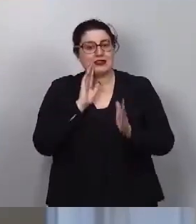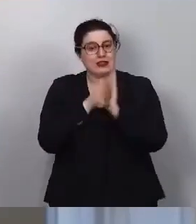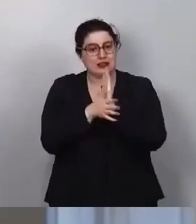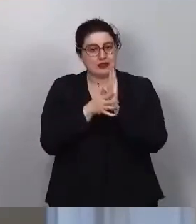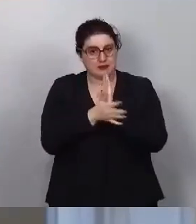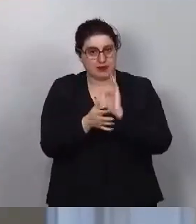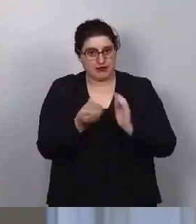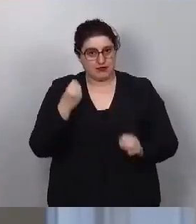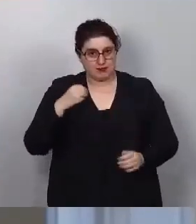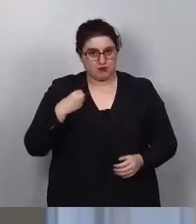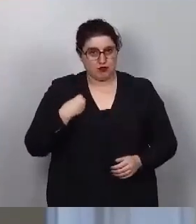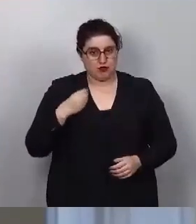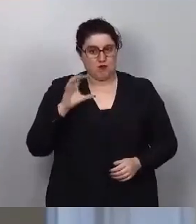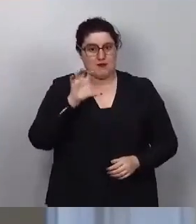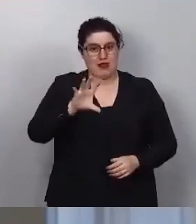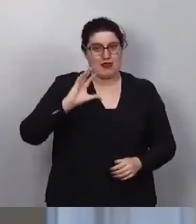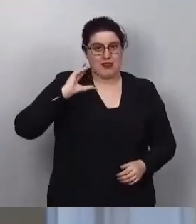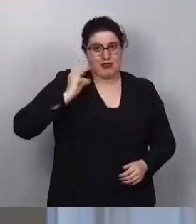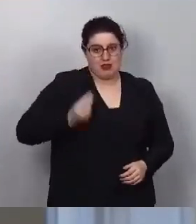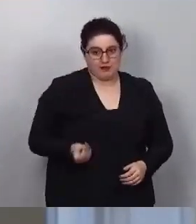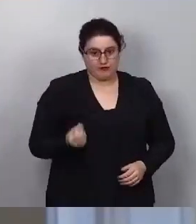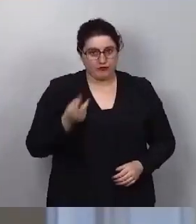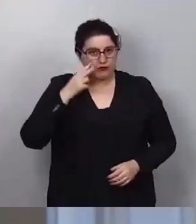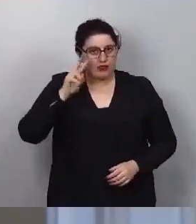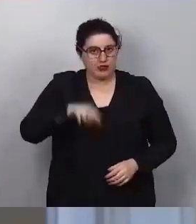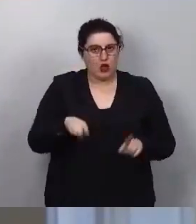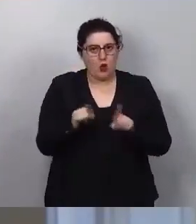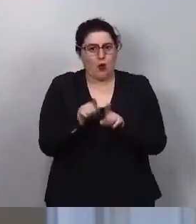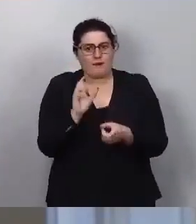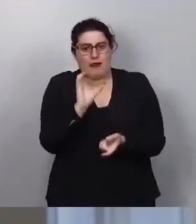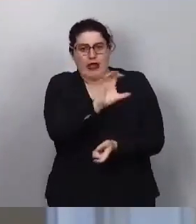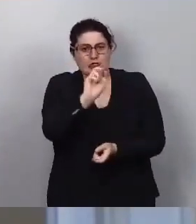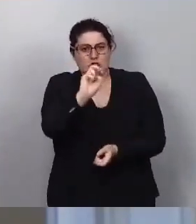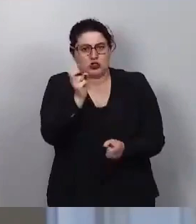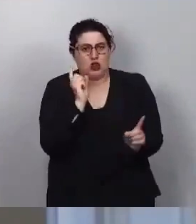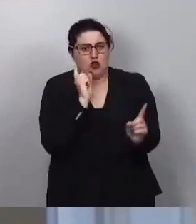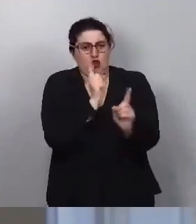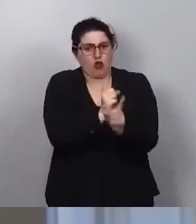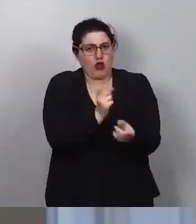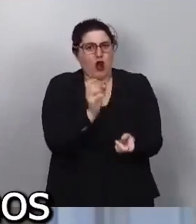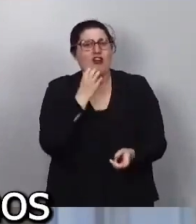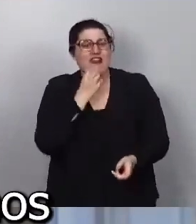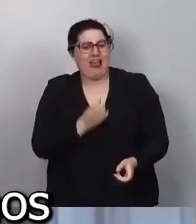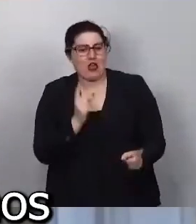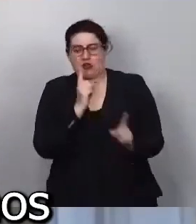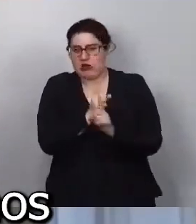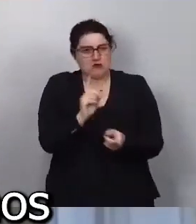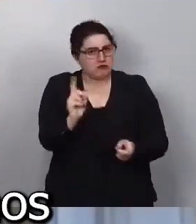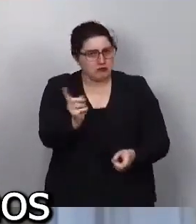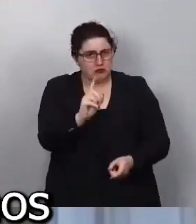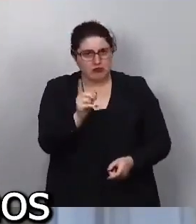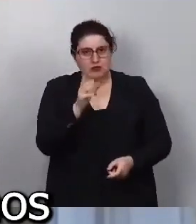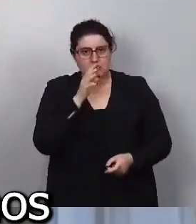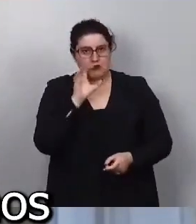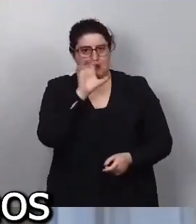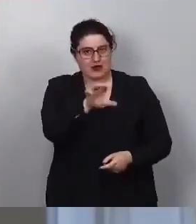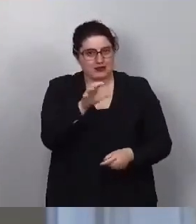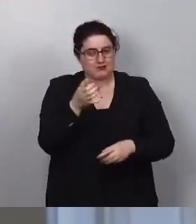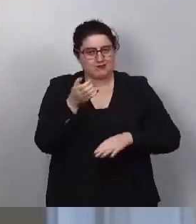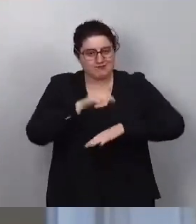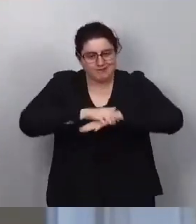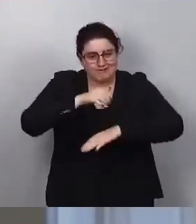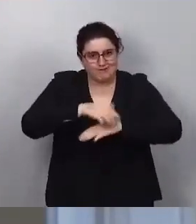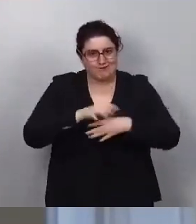como Estado es una decisión que no adoptamos contra nadie, menos aún en contra de Israel, un pueblo amigo al que respetamos, al que apreciamos